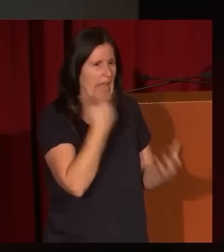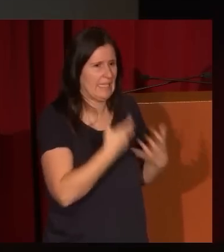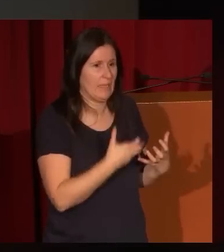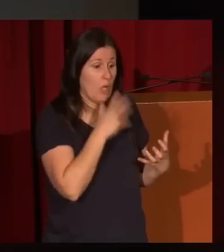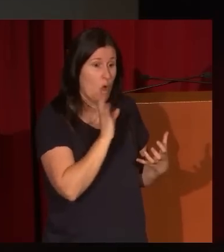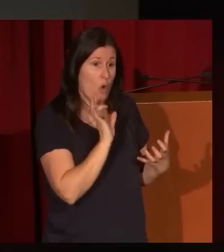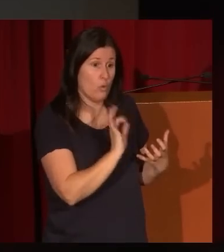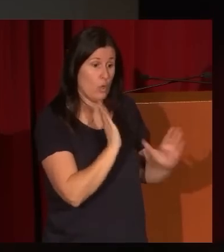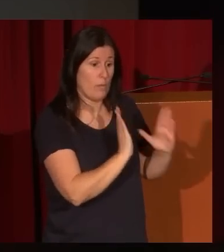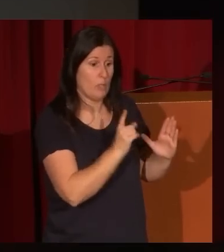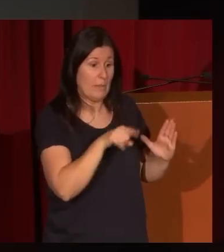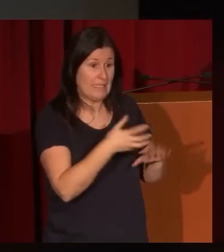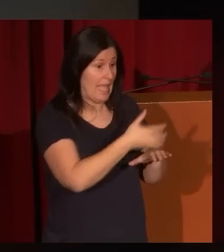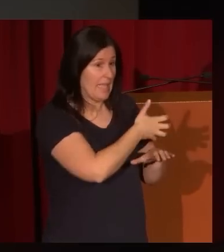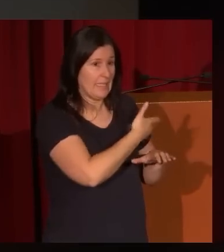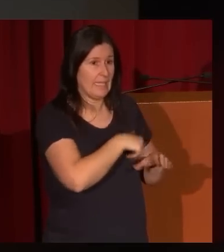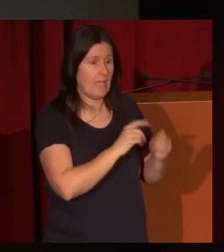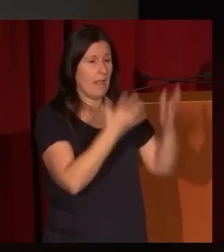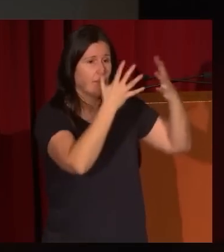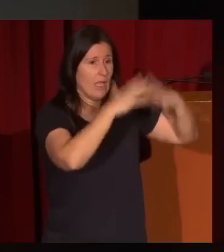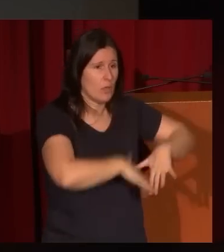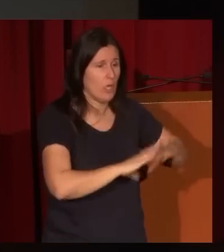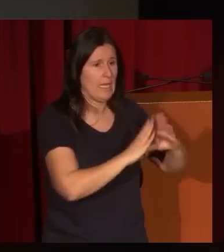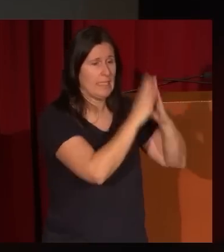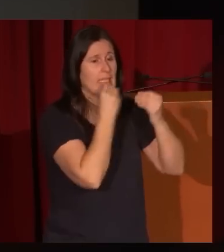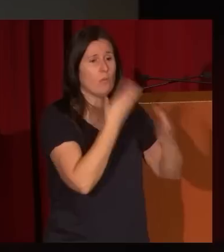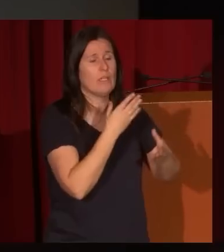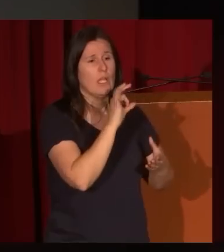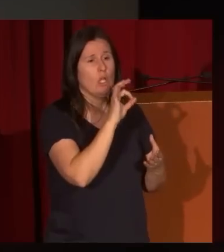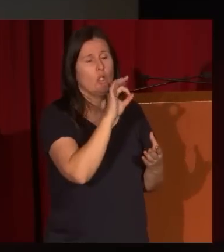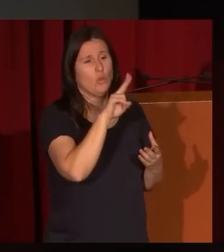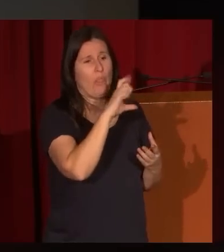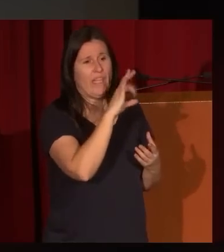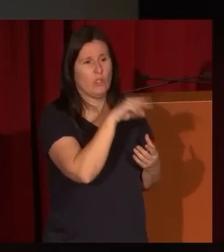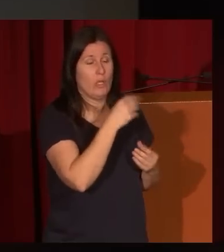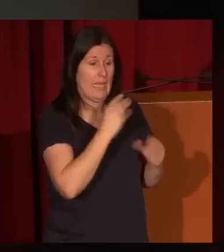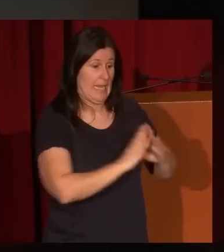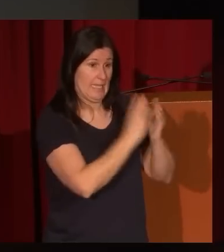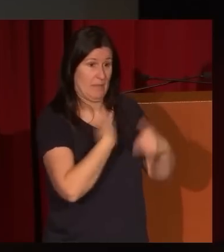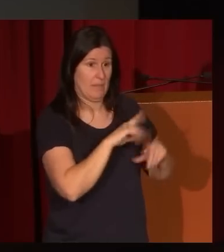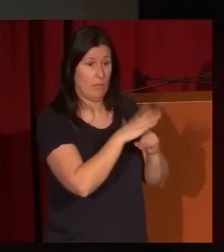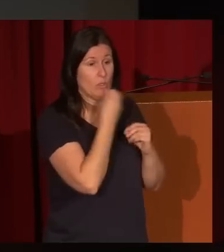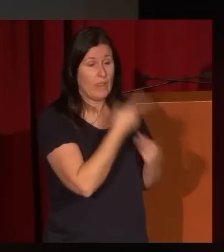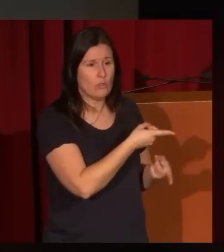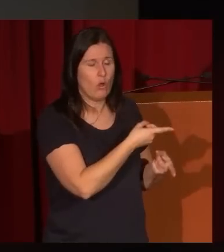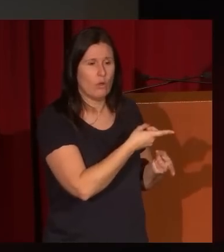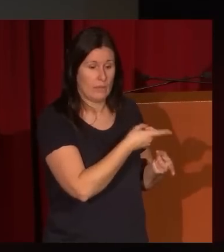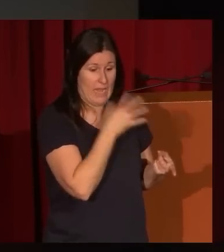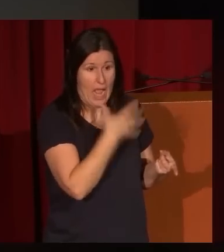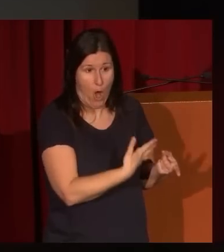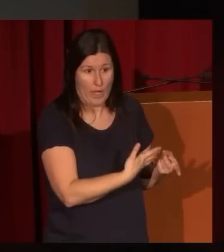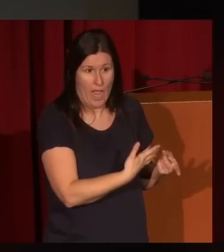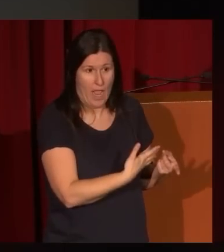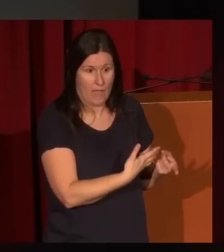justo el momento en que unos meses antes se había derruido la Iglesia de Buen Suceso. ¿Recuerdan como la Iglesia de Buen Suceso donde ahora está, donde